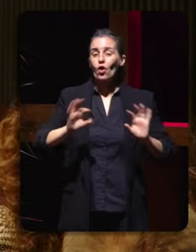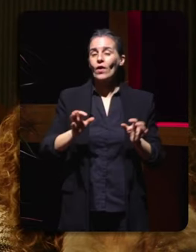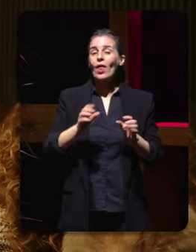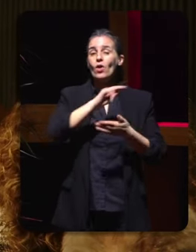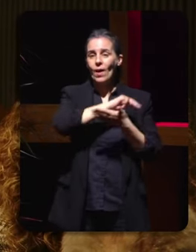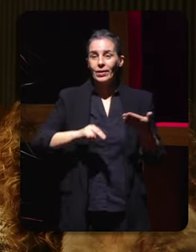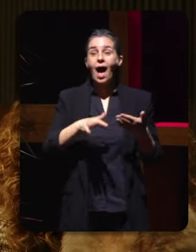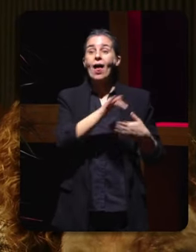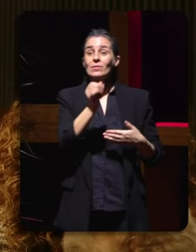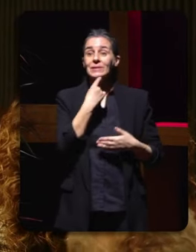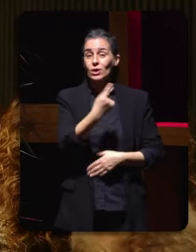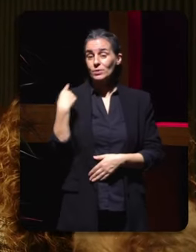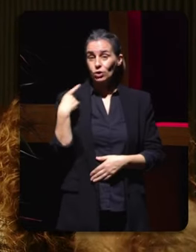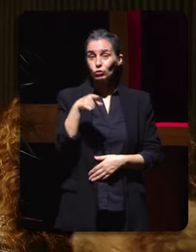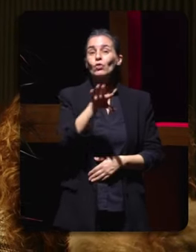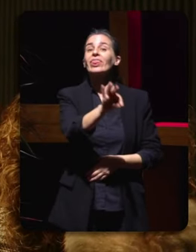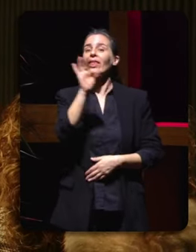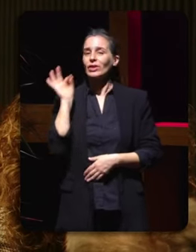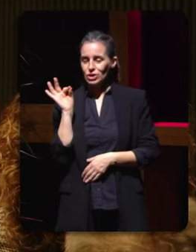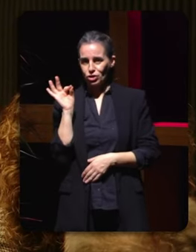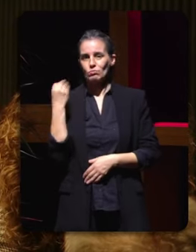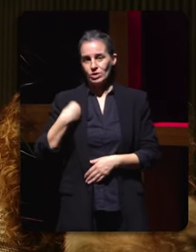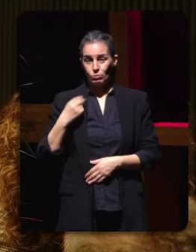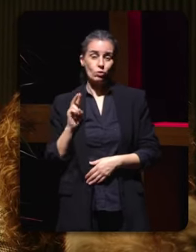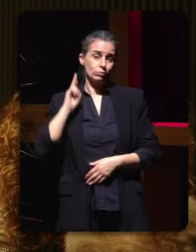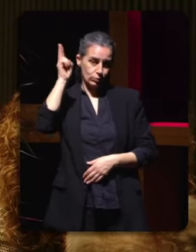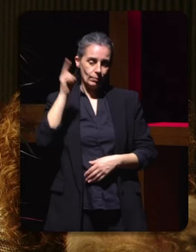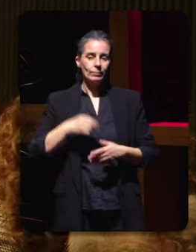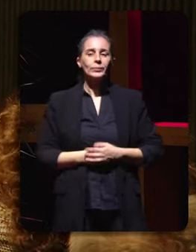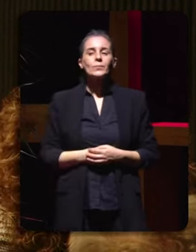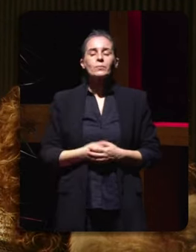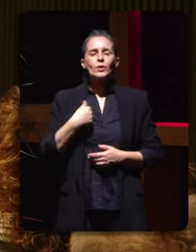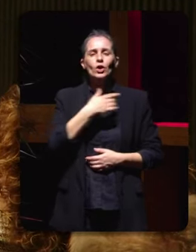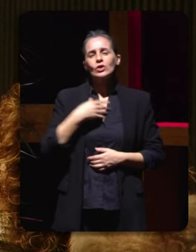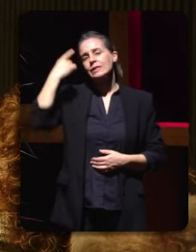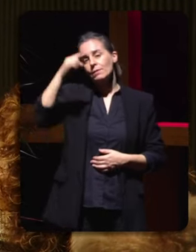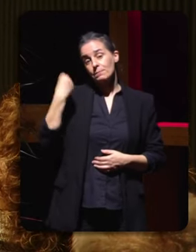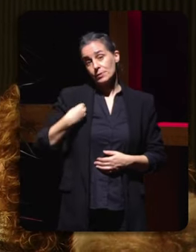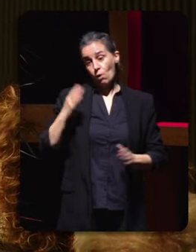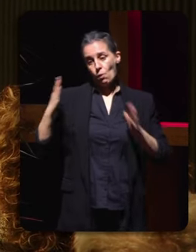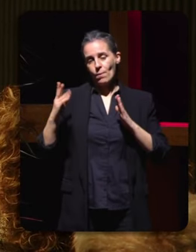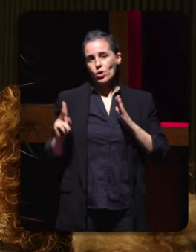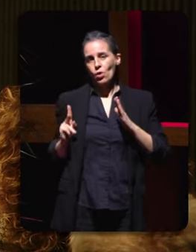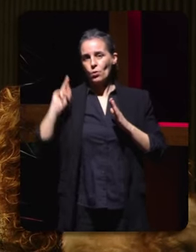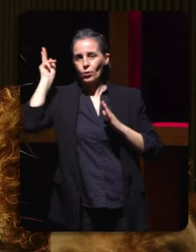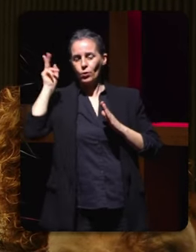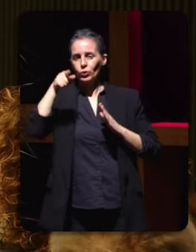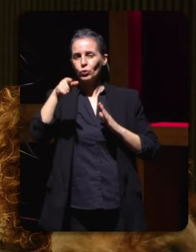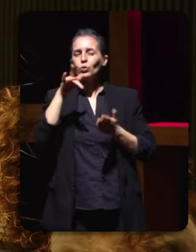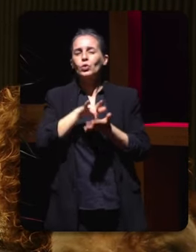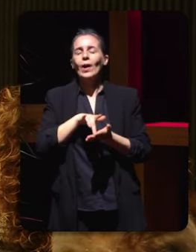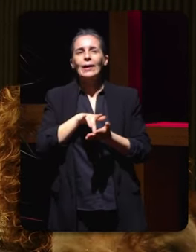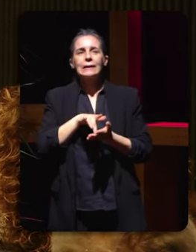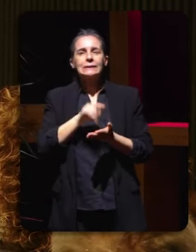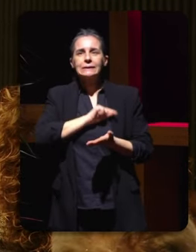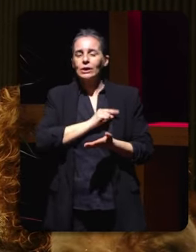pasado tomates esa decisión chegou ese momento no que retirarte eu quero saber se ese momento como se se vive ese momento se